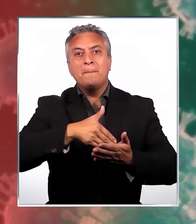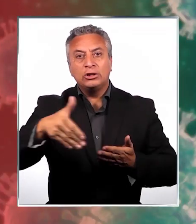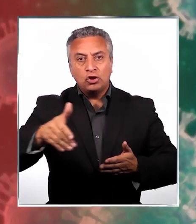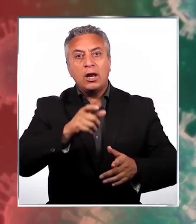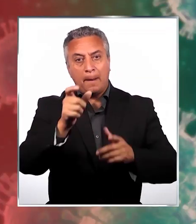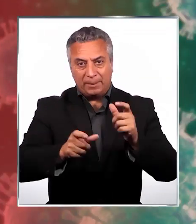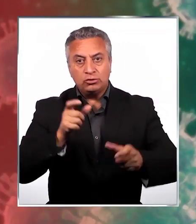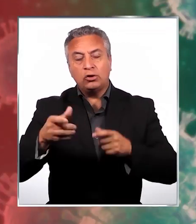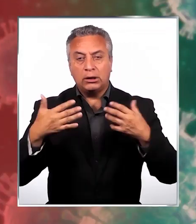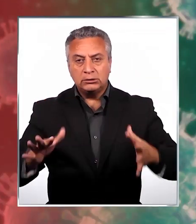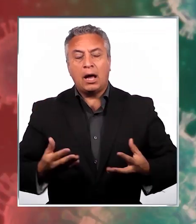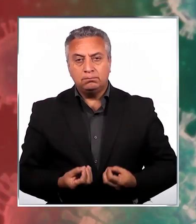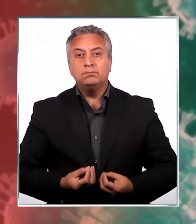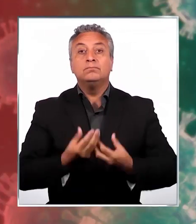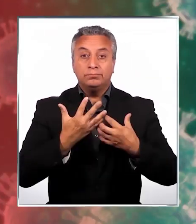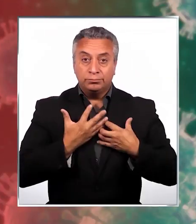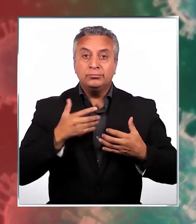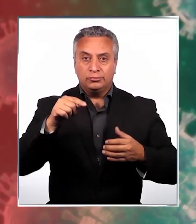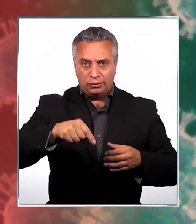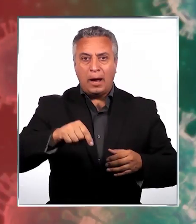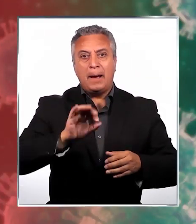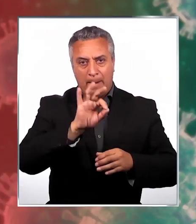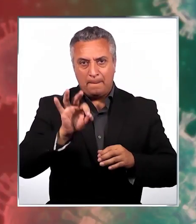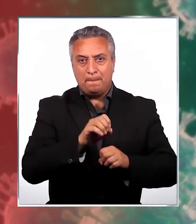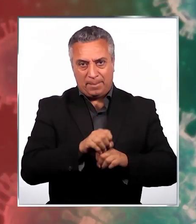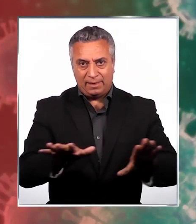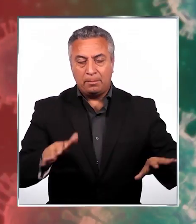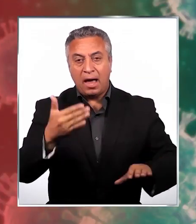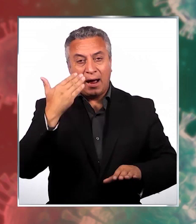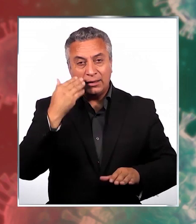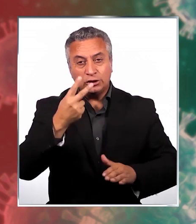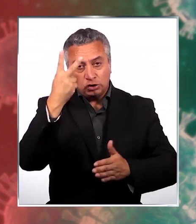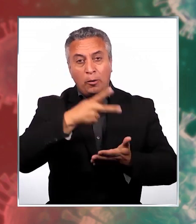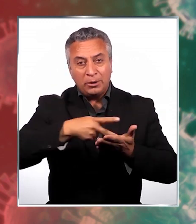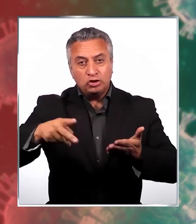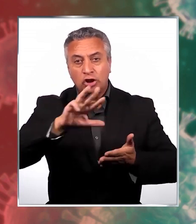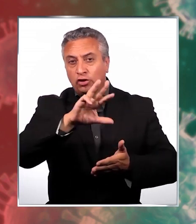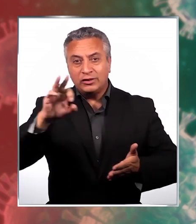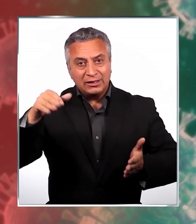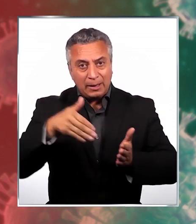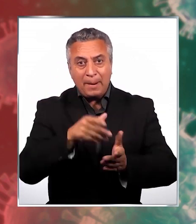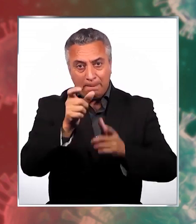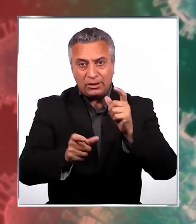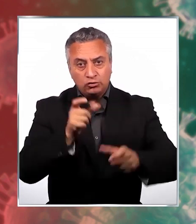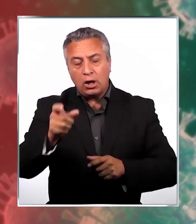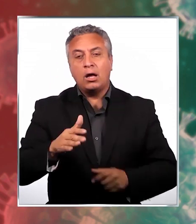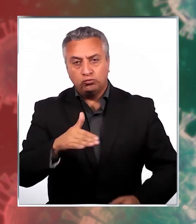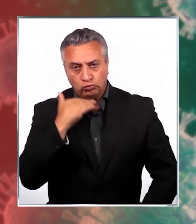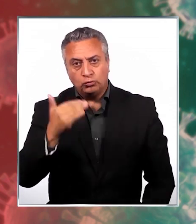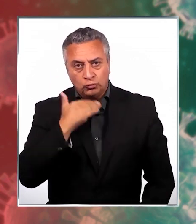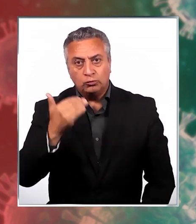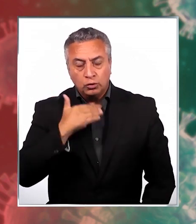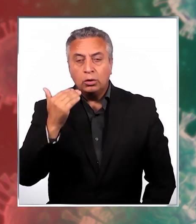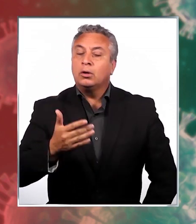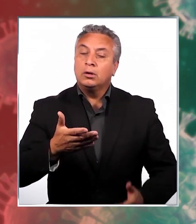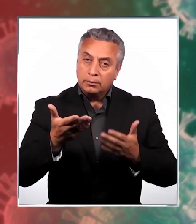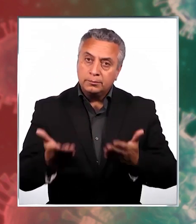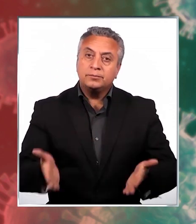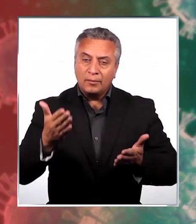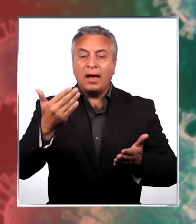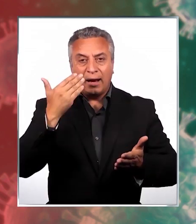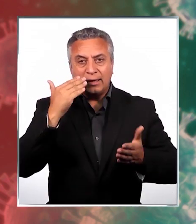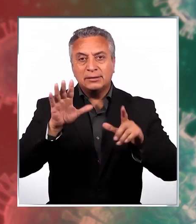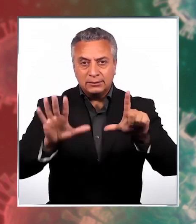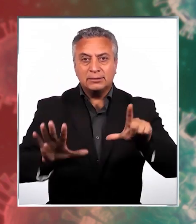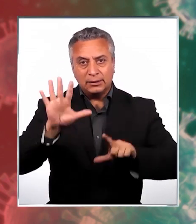personas se han contagiado en esta larga pandemia. Casi 2.900.000 personas han fallecido. Y prácticamente